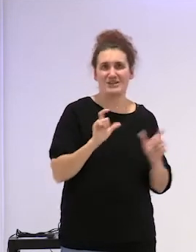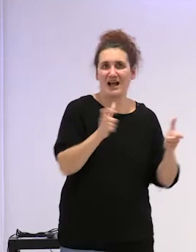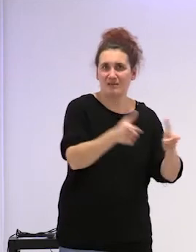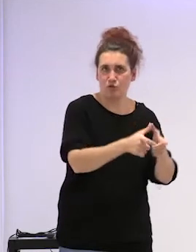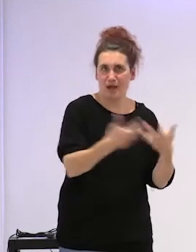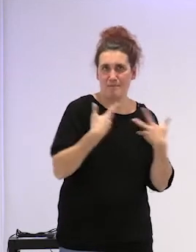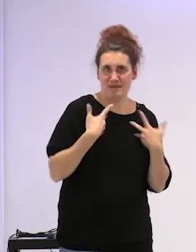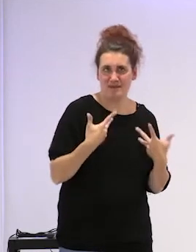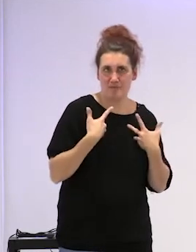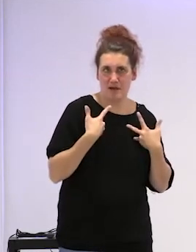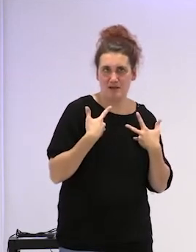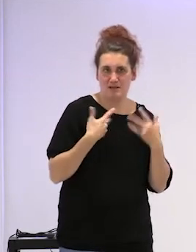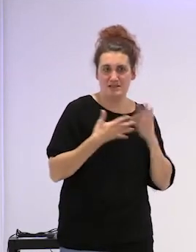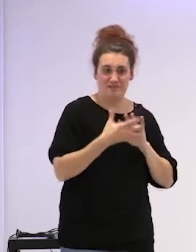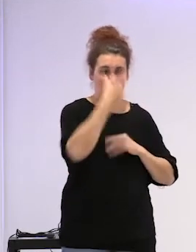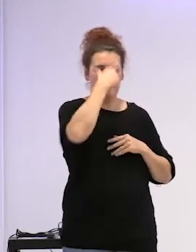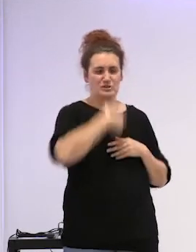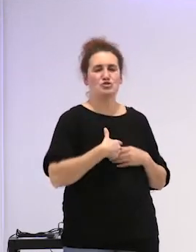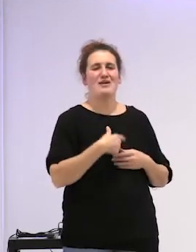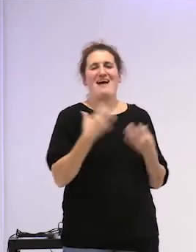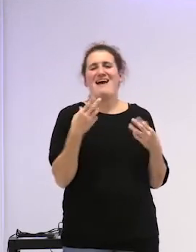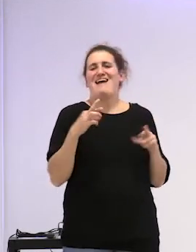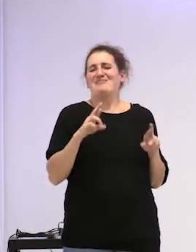de víctima lo que se espera de esa persona